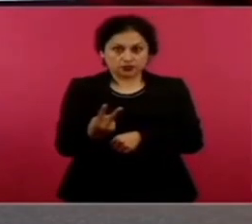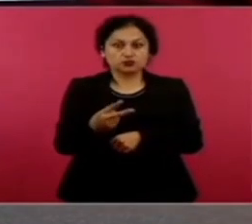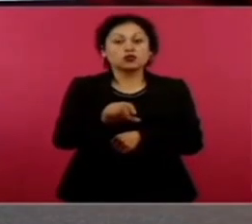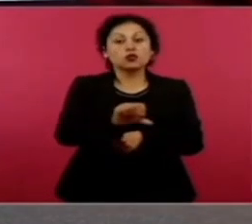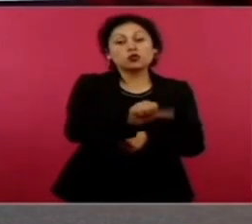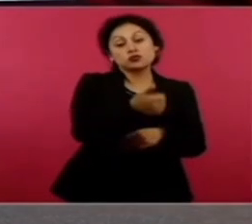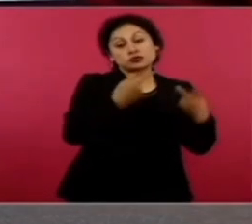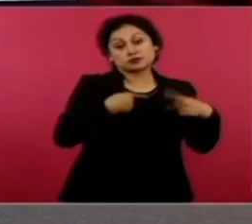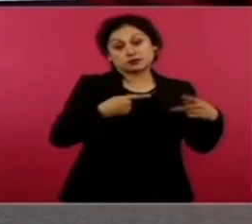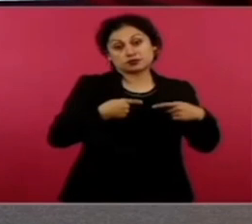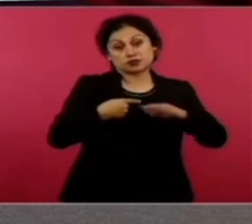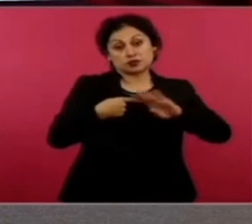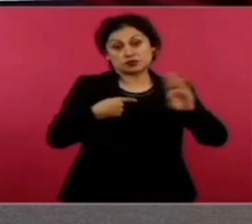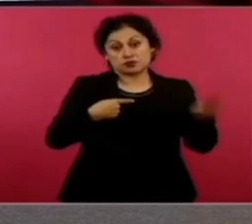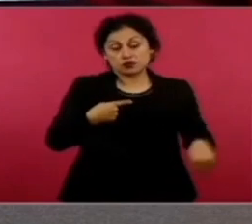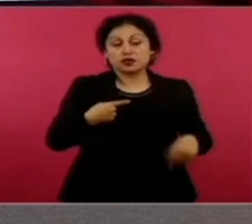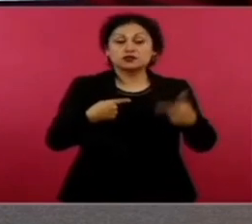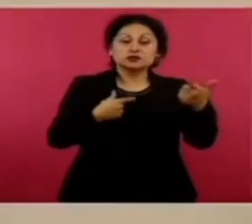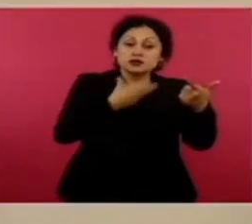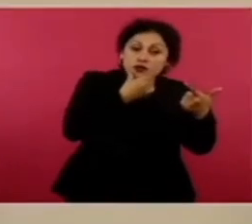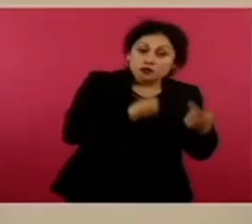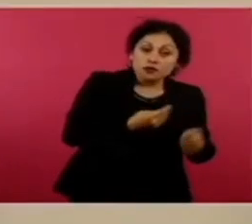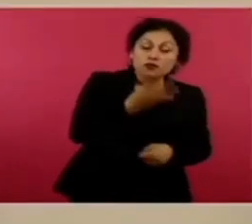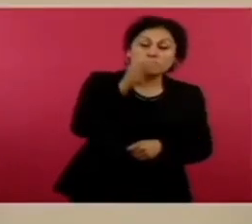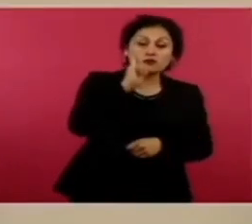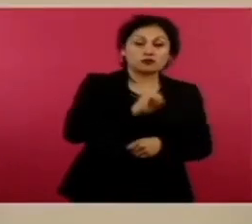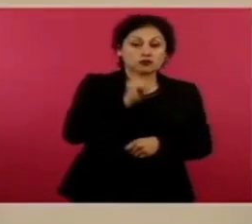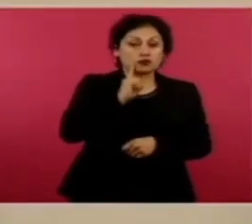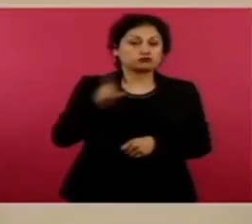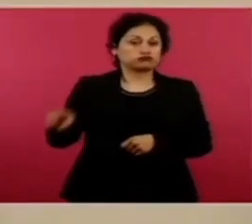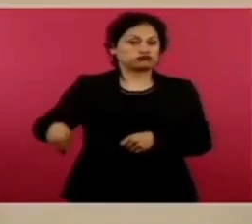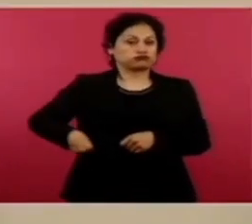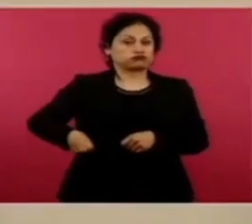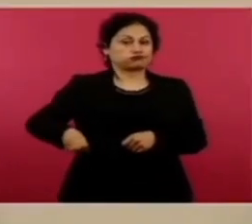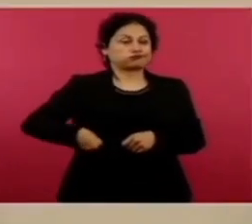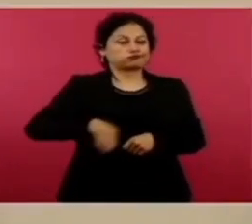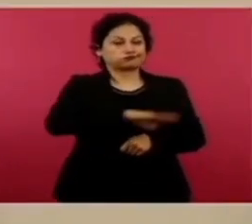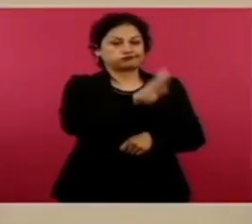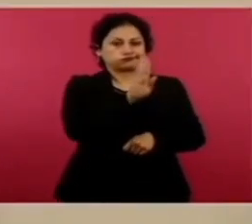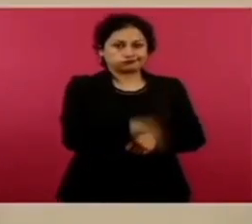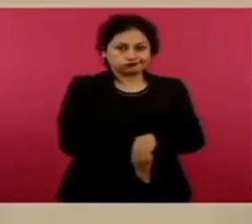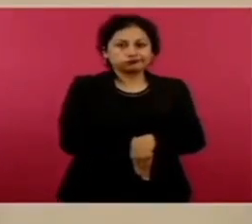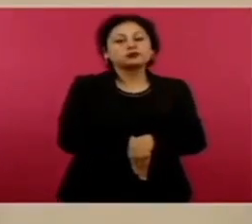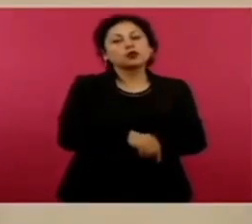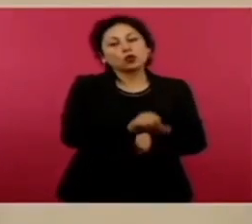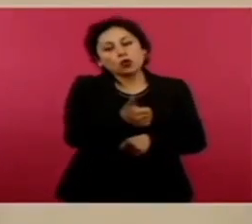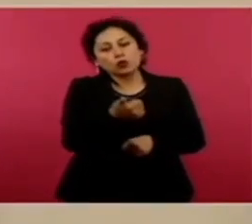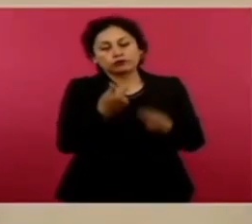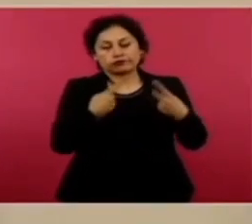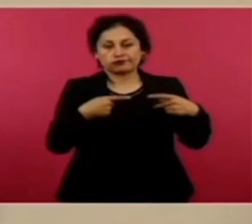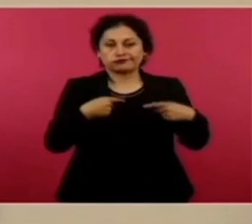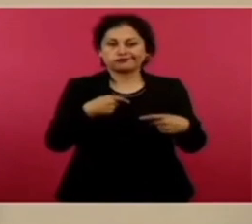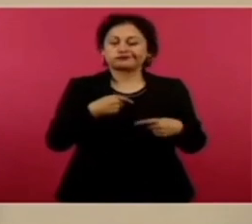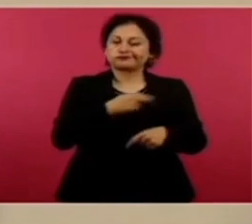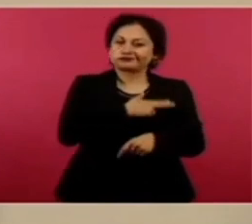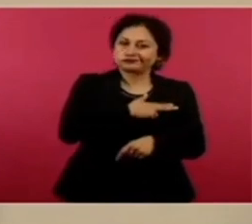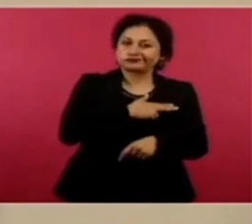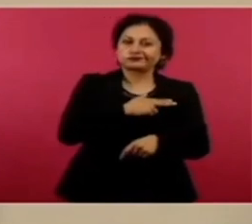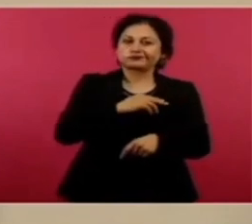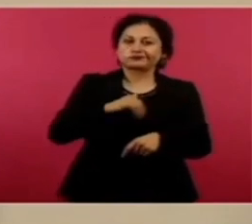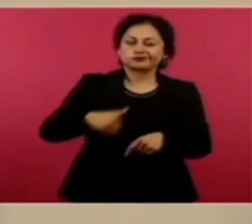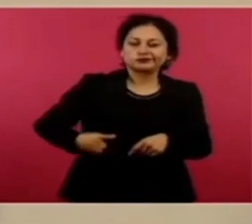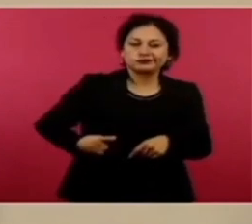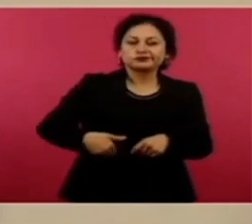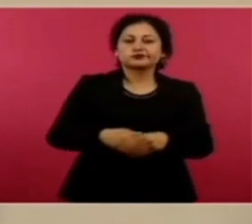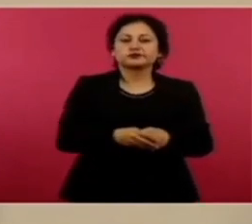años y 7 meses de prisión por el delito de desaparición cometida por particulares en agravio de una madre